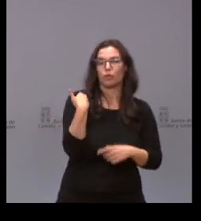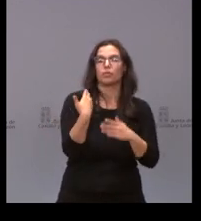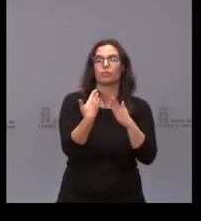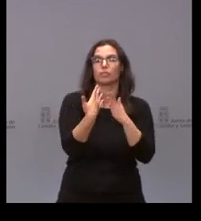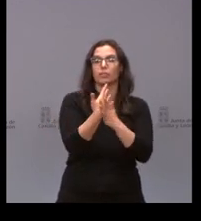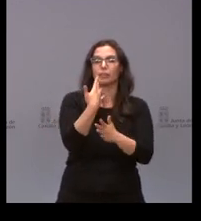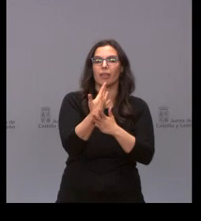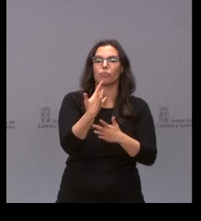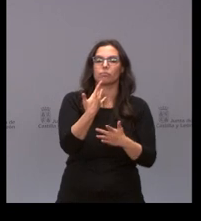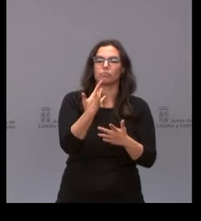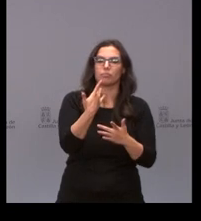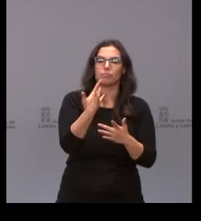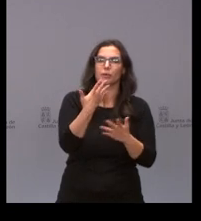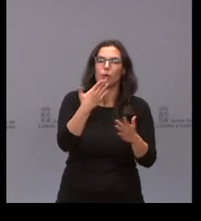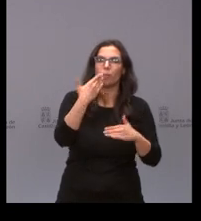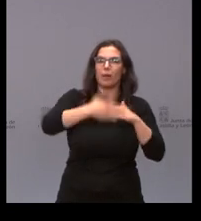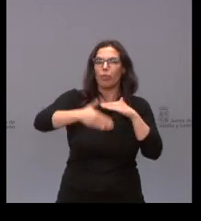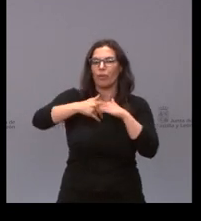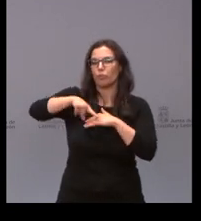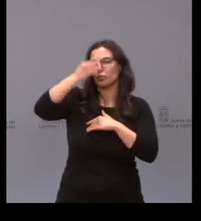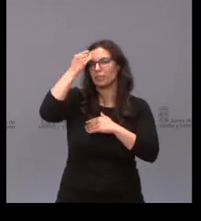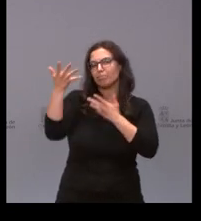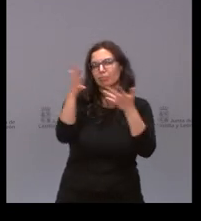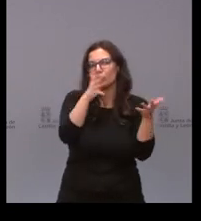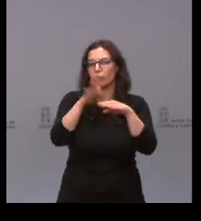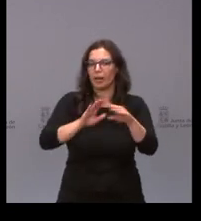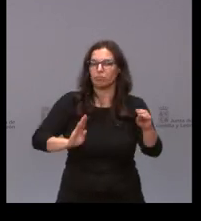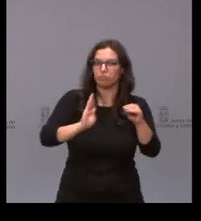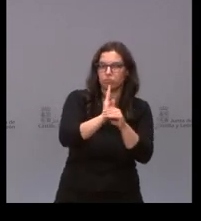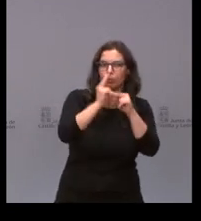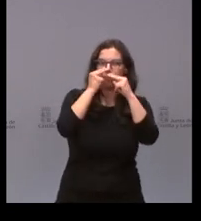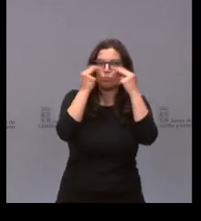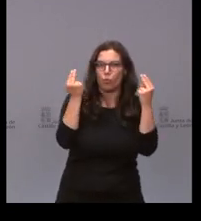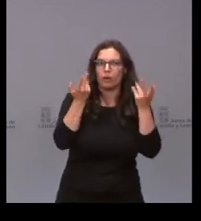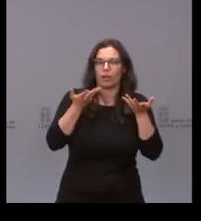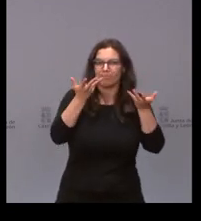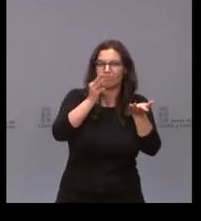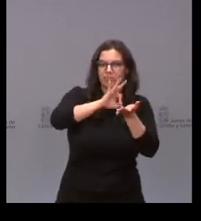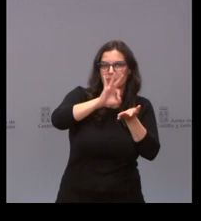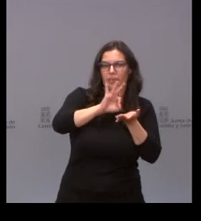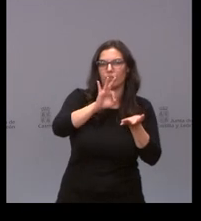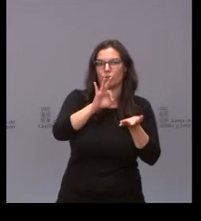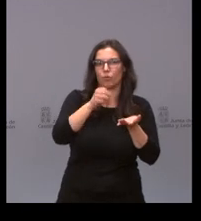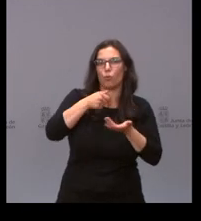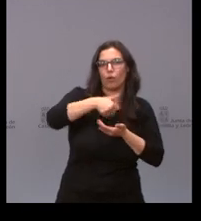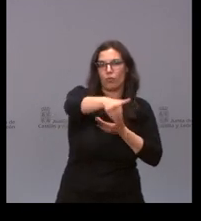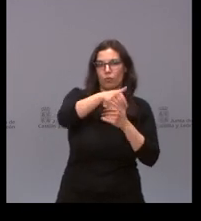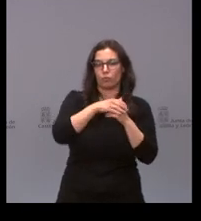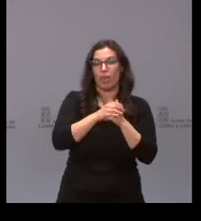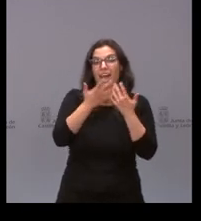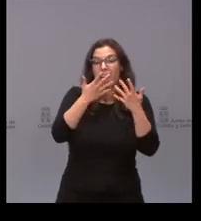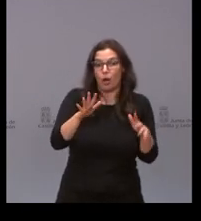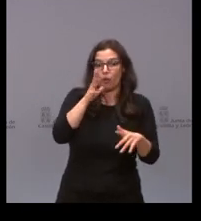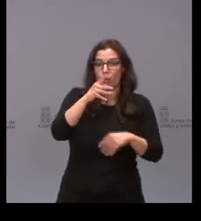si es que lo hay sigue barajando la Junta para poder hacer la inversión pública para este servicio aunque ahora lo vaya a